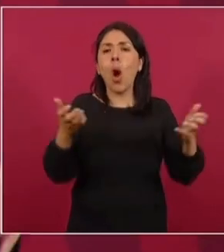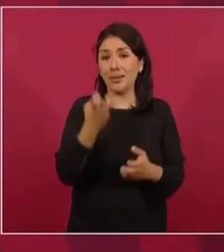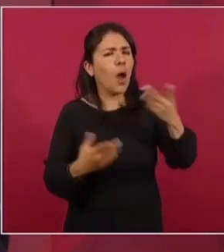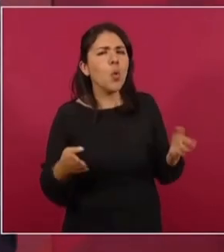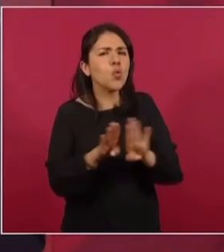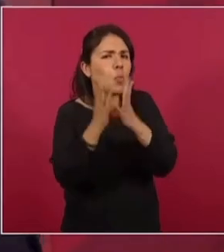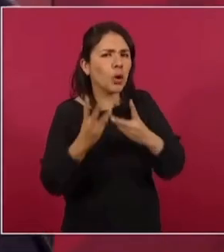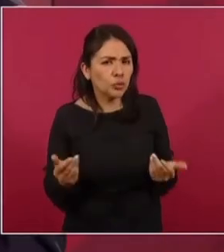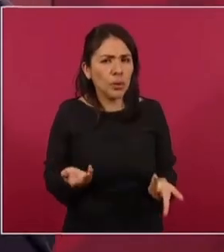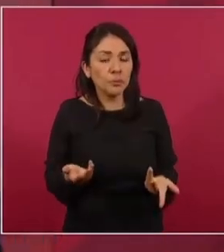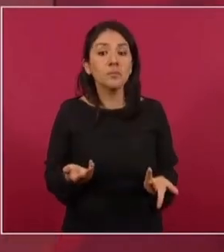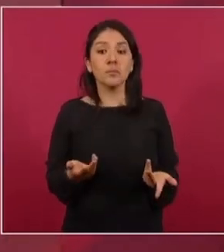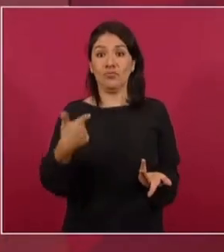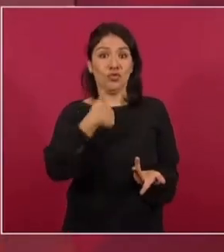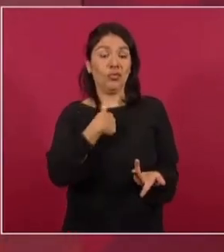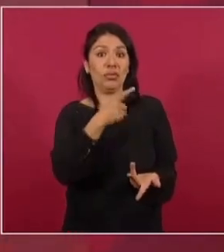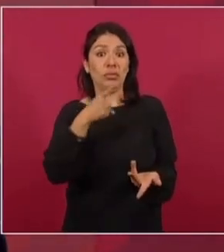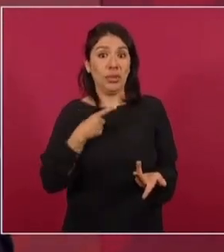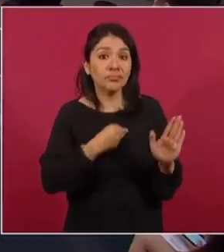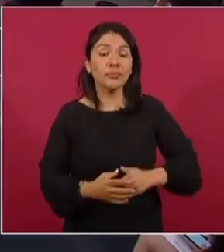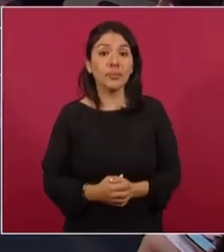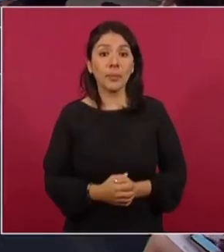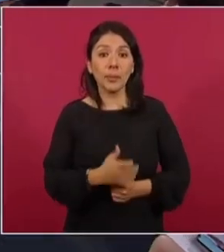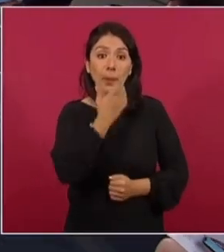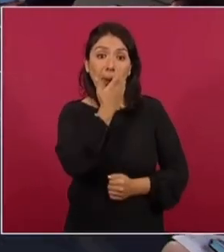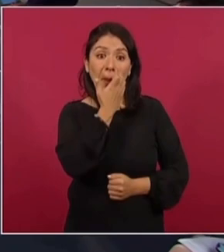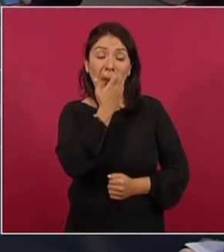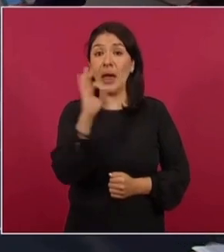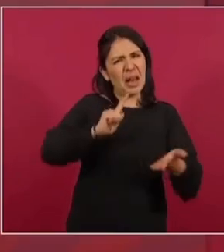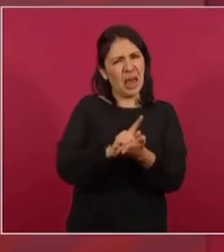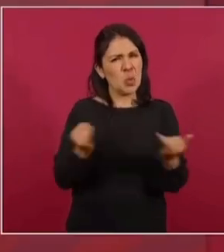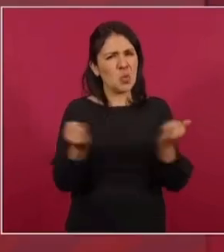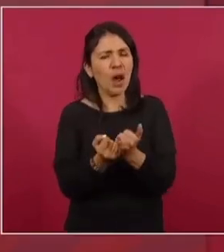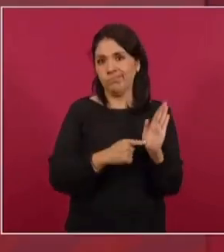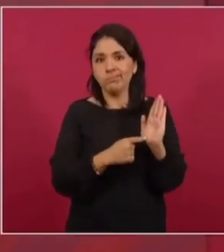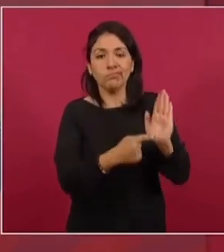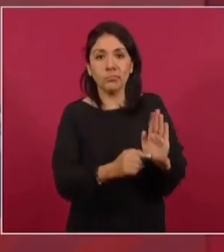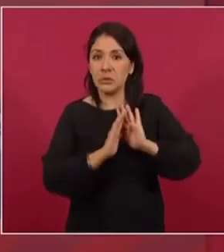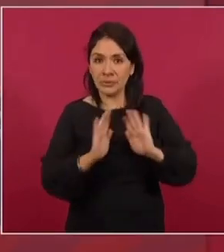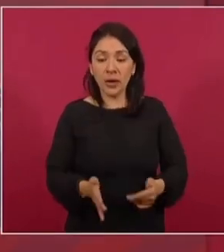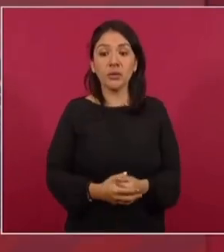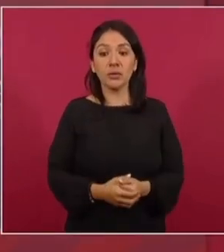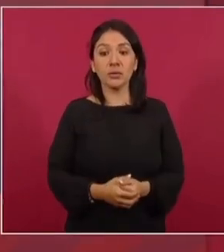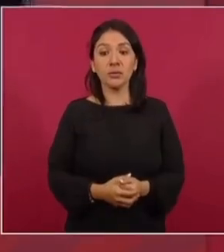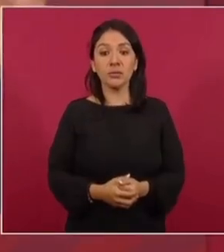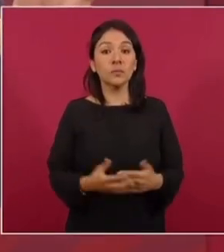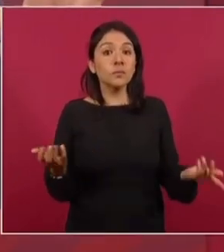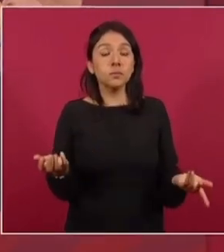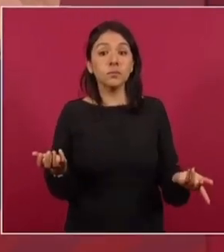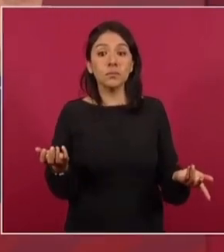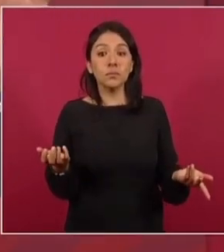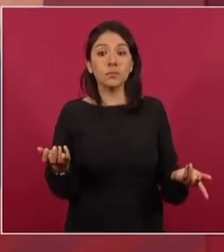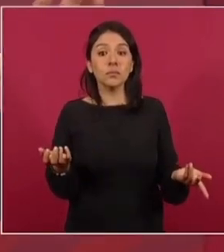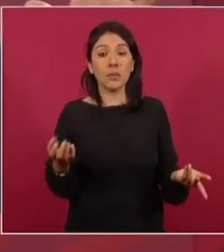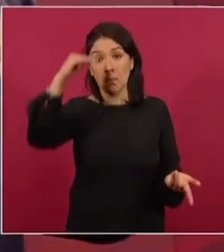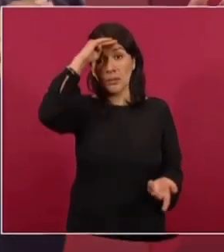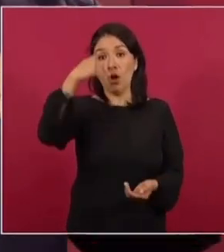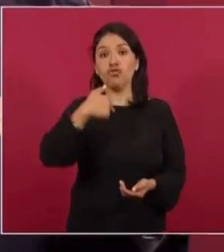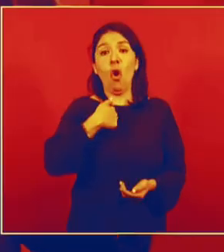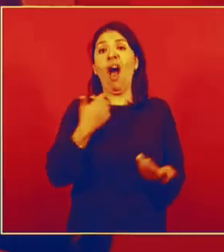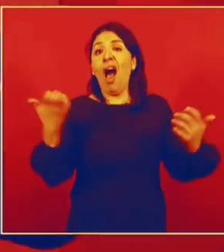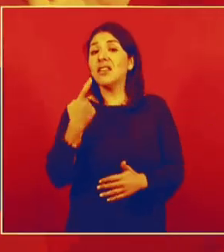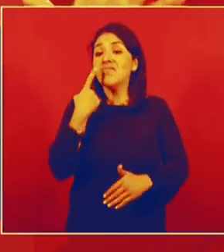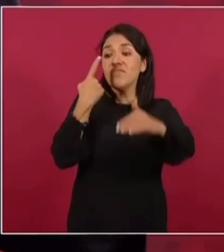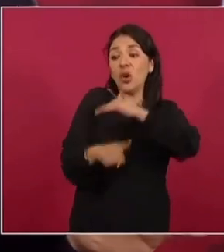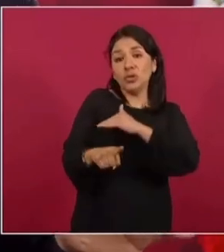el problema. Porque yo tengo que aplicar la ley, porque si no me convierto en cómplice. Entonces no es de que yo presente las